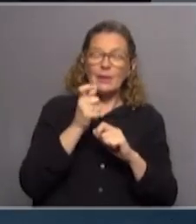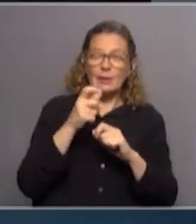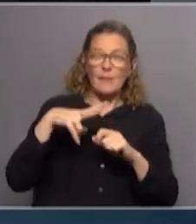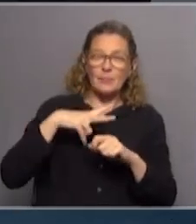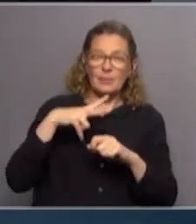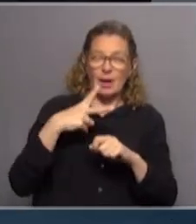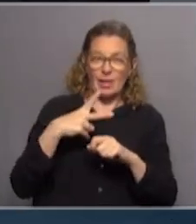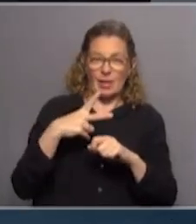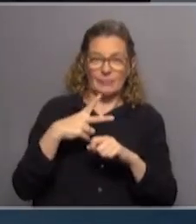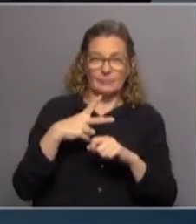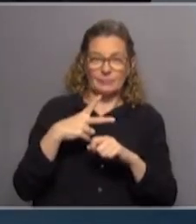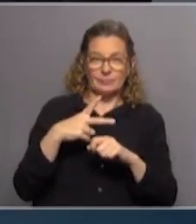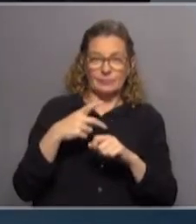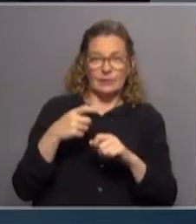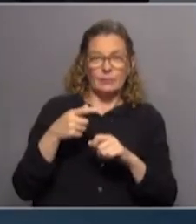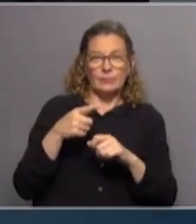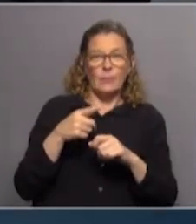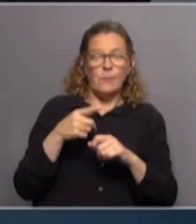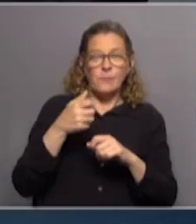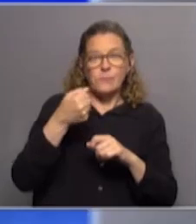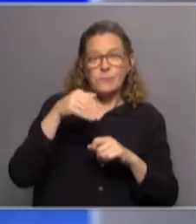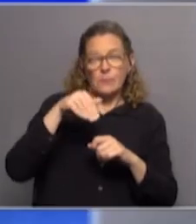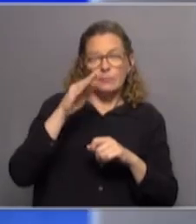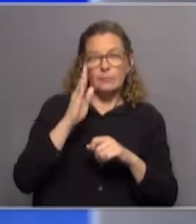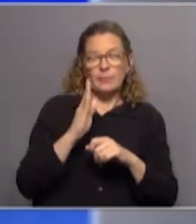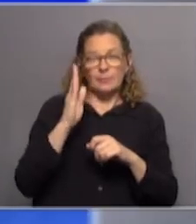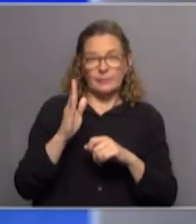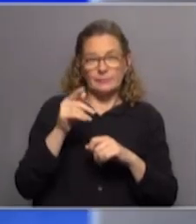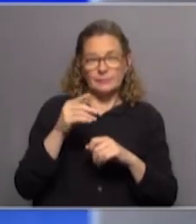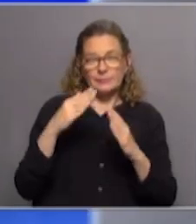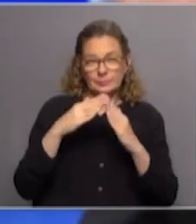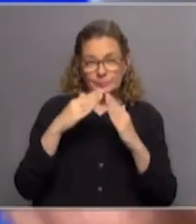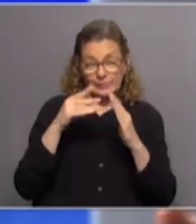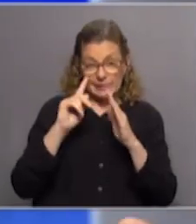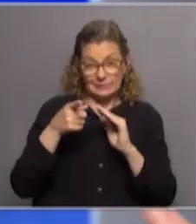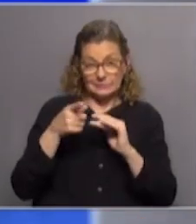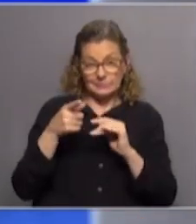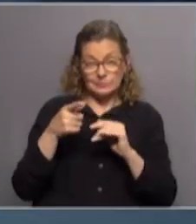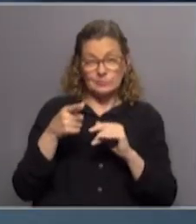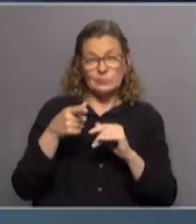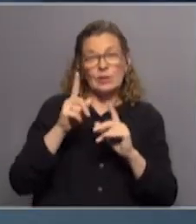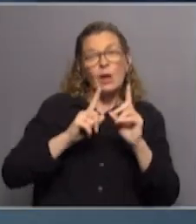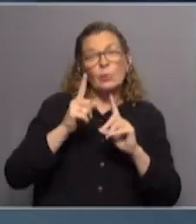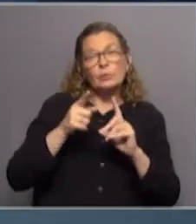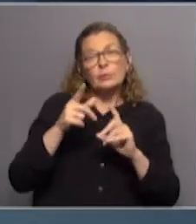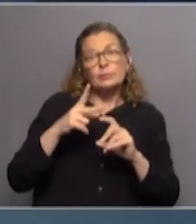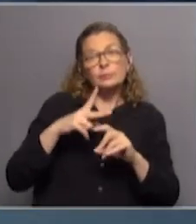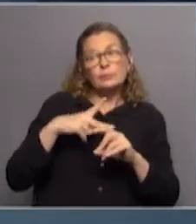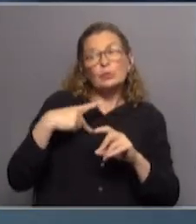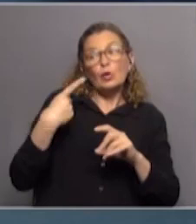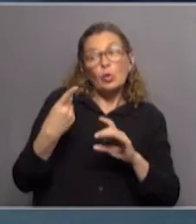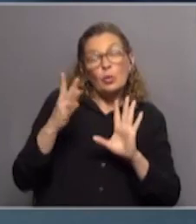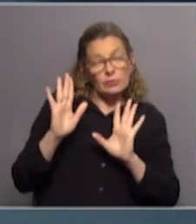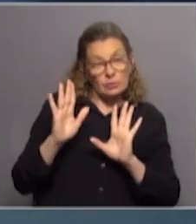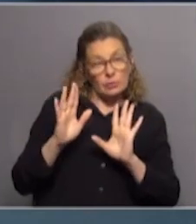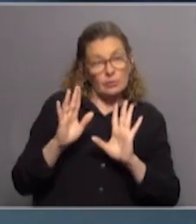particular sin fines de lucro IAMPP digamos ¿no? Casa de Galicia estaba dentro todas son IAMPP pero algunas tienen la forma del mutualismo